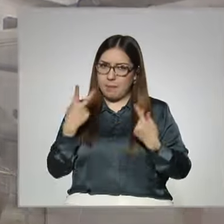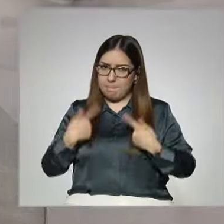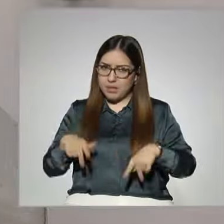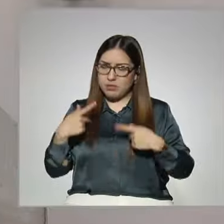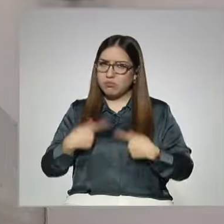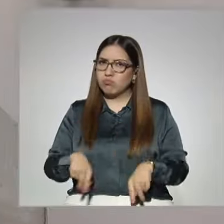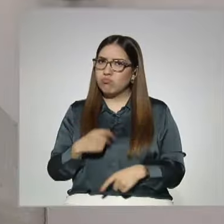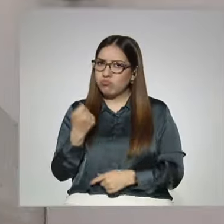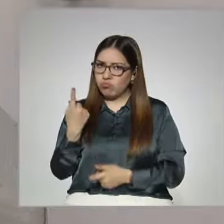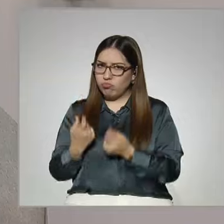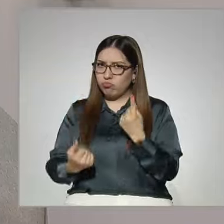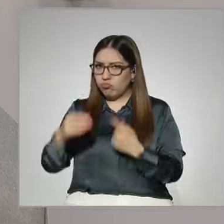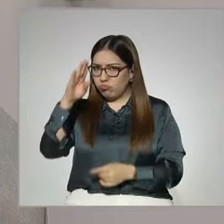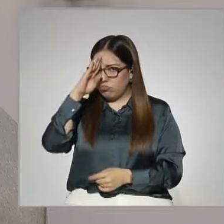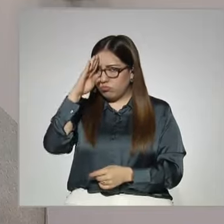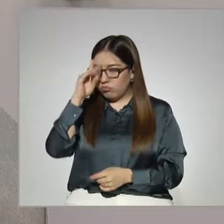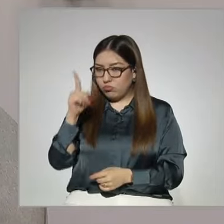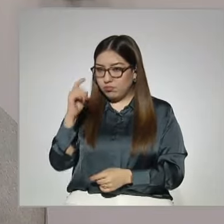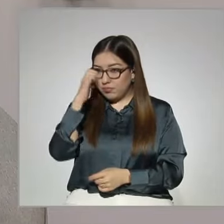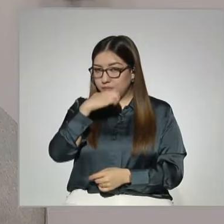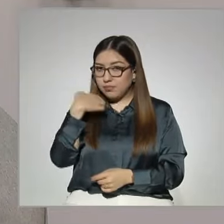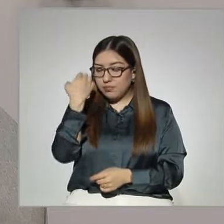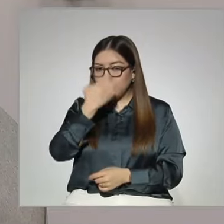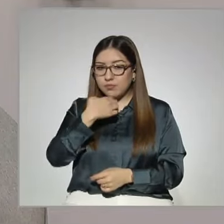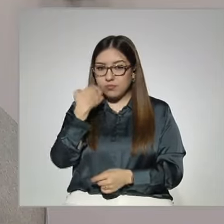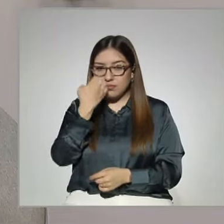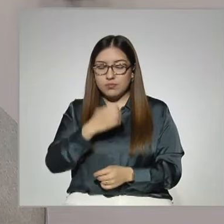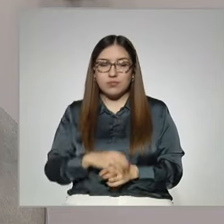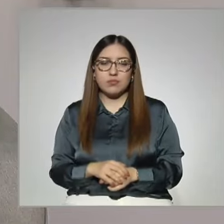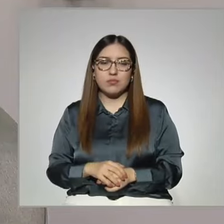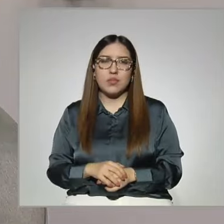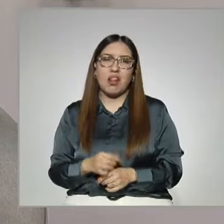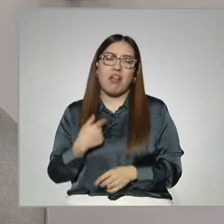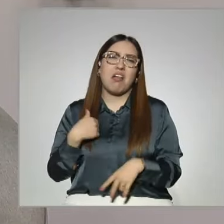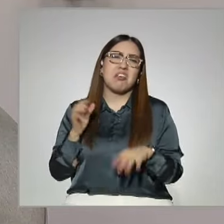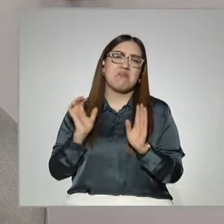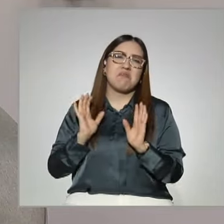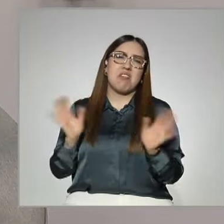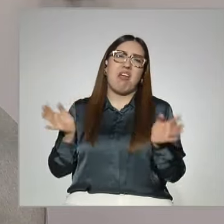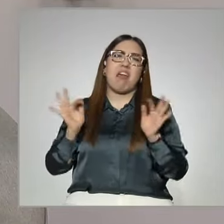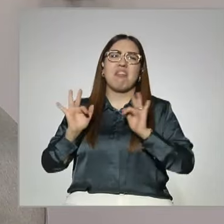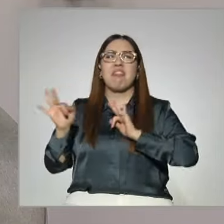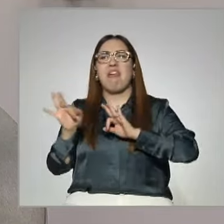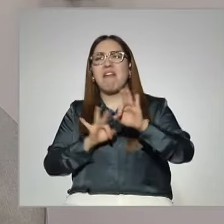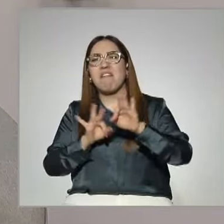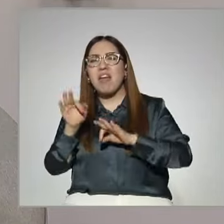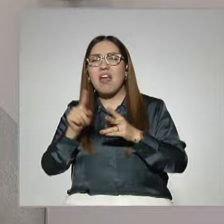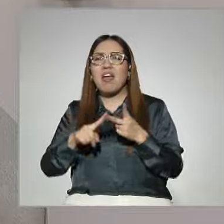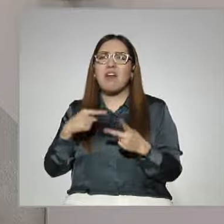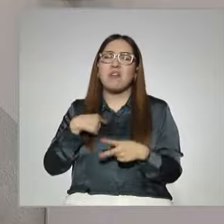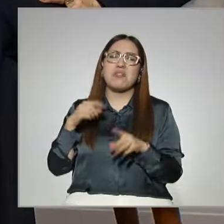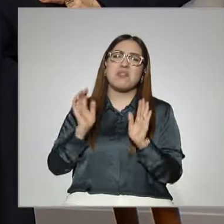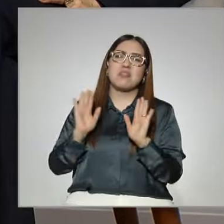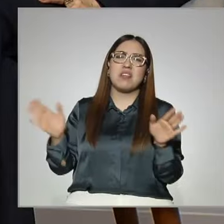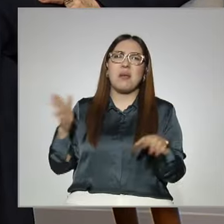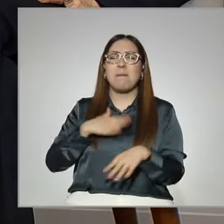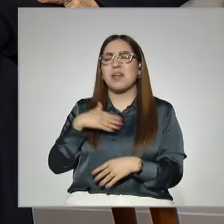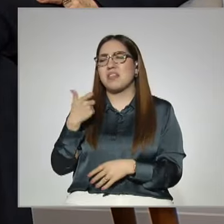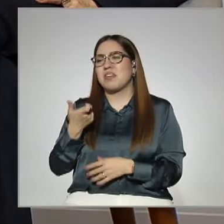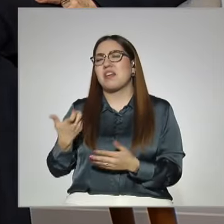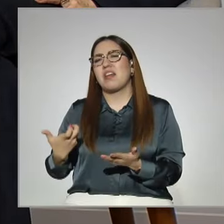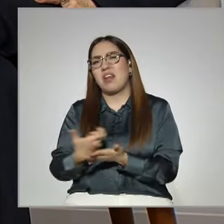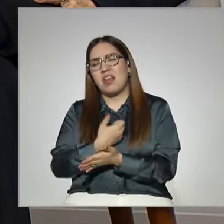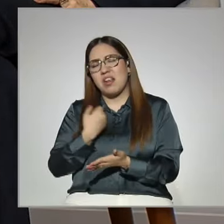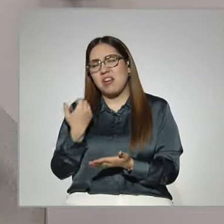pues, la escuela en realidad, pues, como que ya estoy trabajando, ya estoy ganando mi dinerito, y la verdad es que, pues,